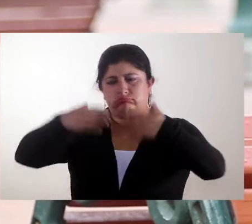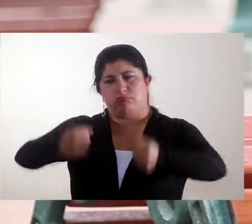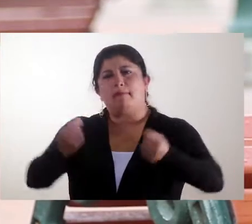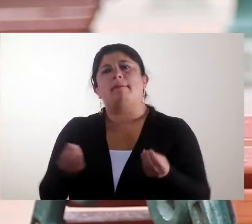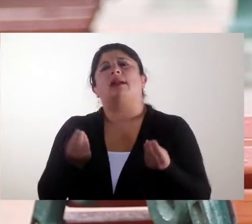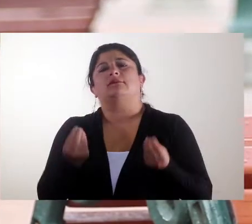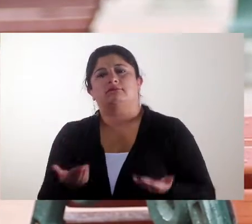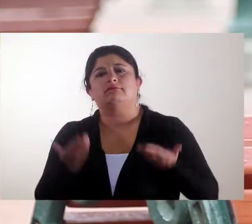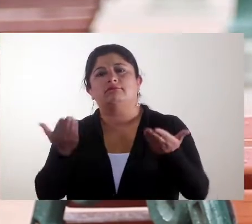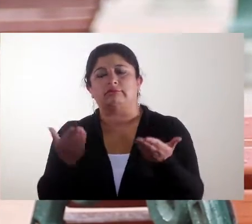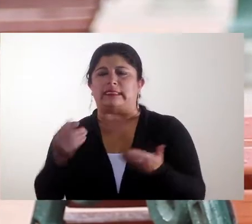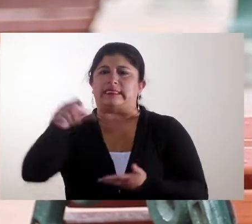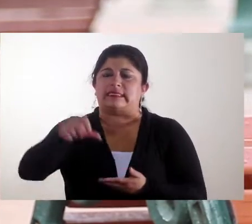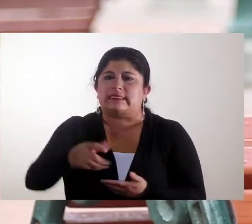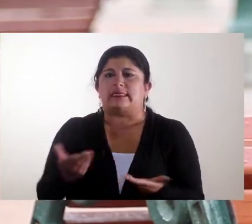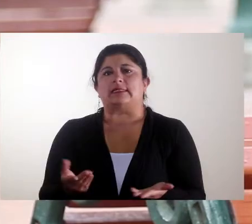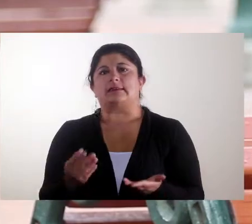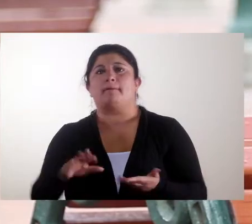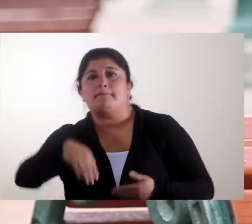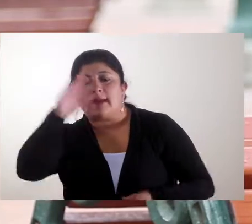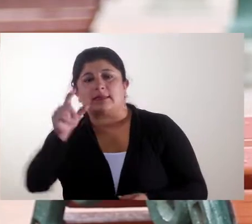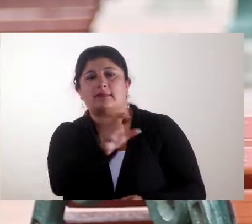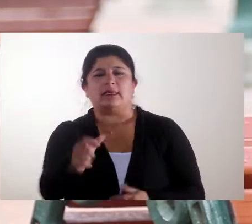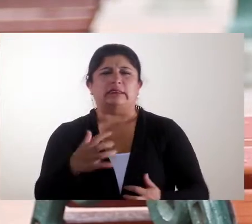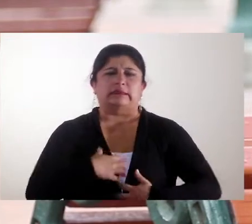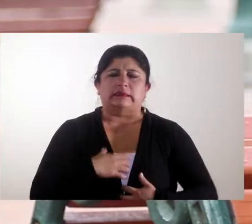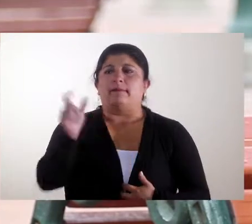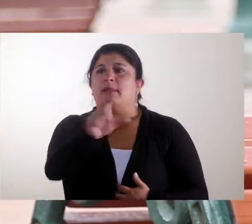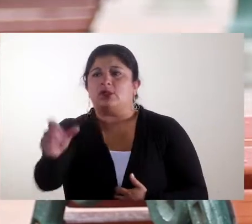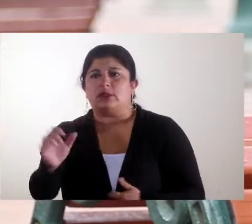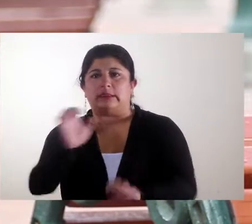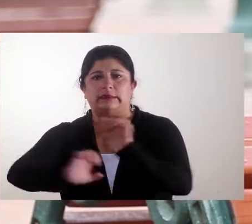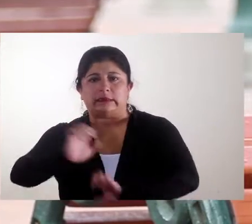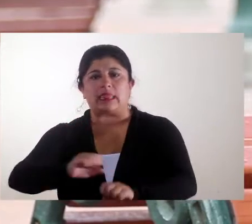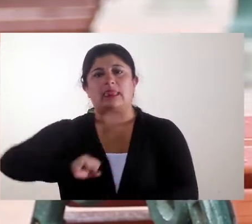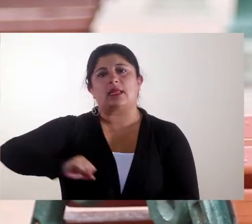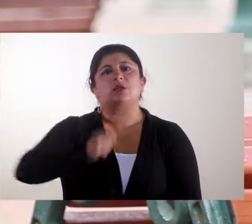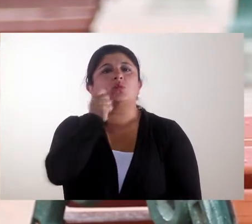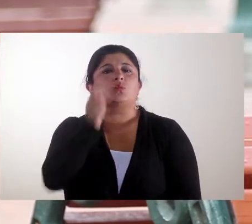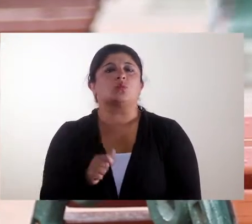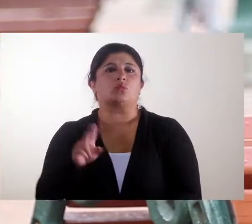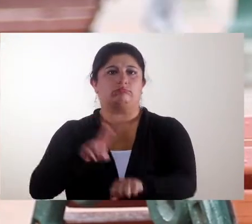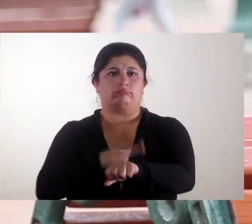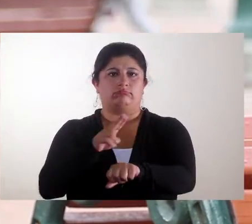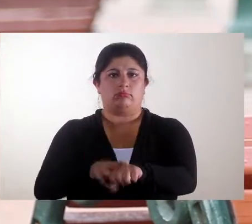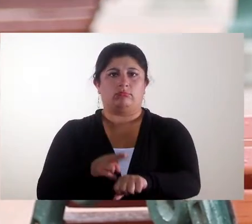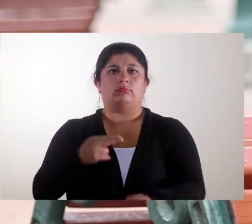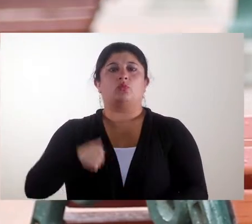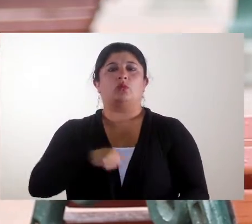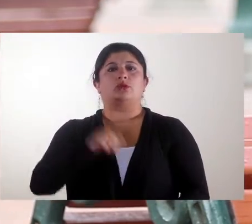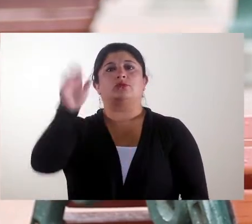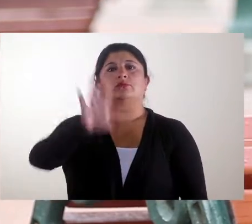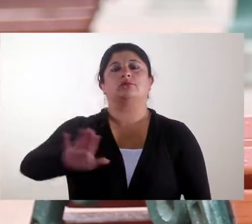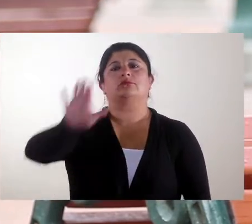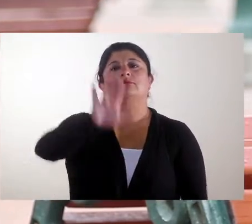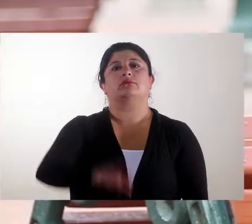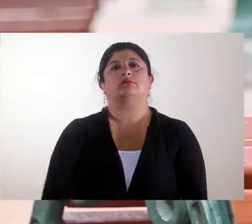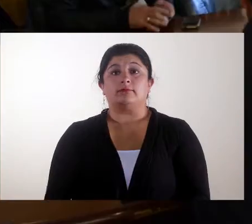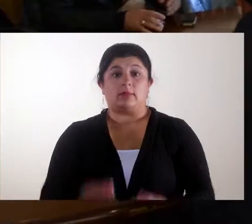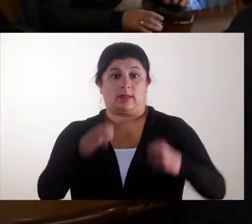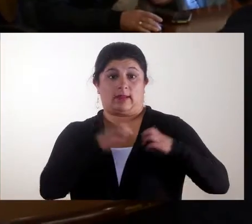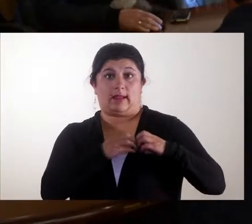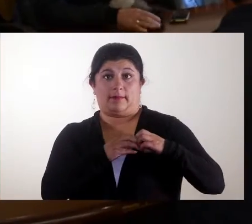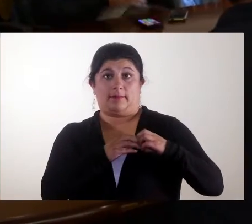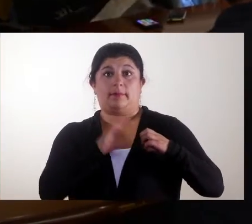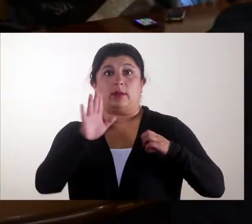consejo de seguridad a inicios de la semana para brindar las garantías necesarias, sobre todo a las víctimas, a los defensores de derechos humanos en nuestro departamento.